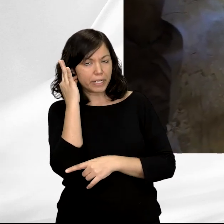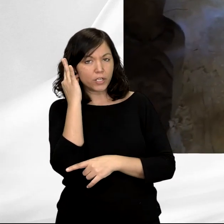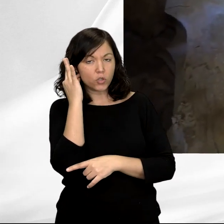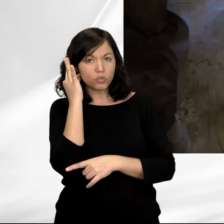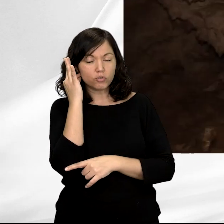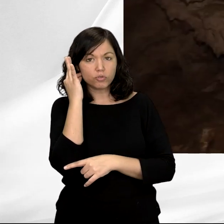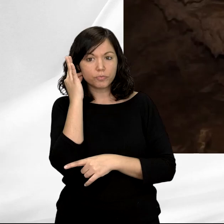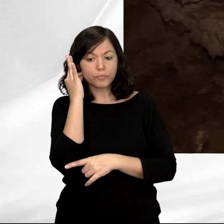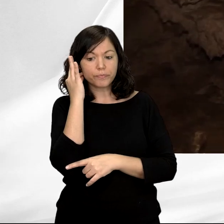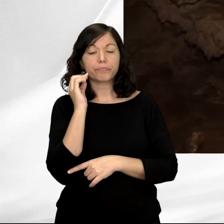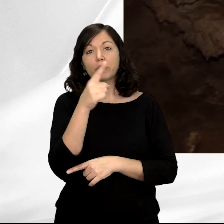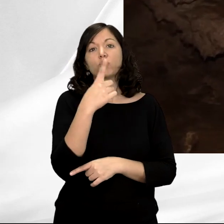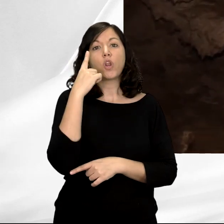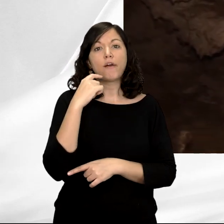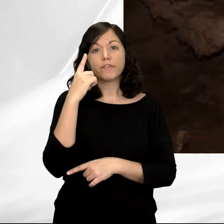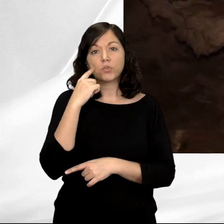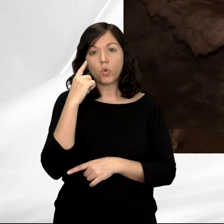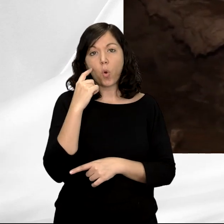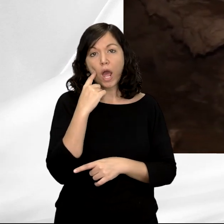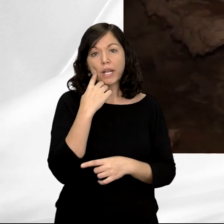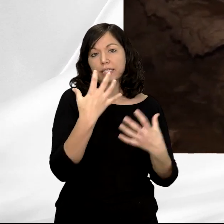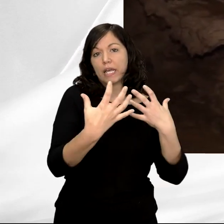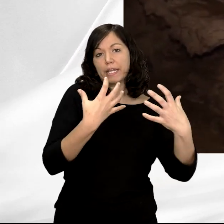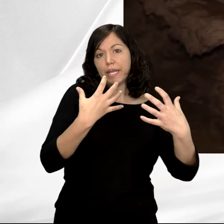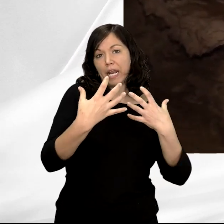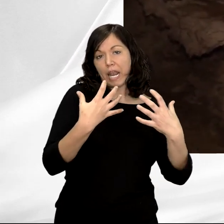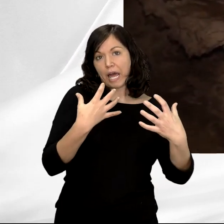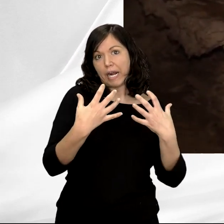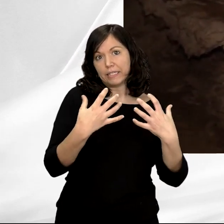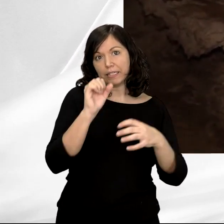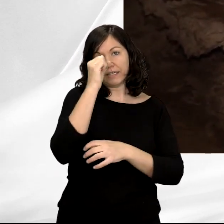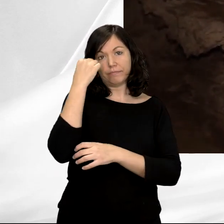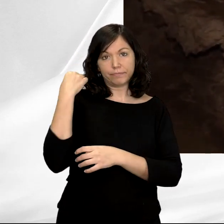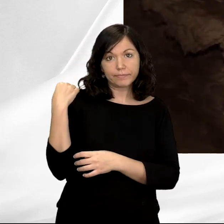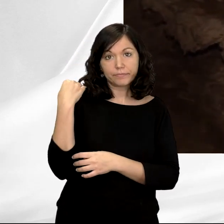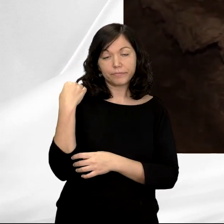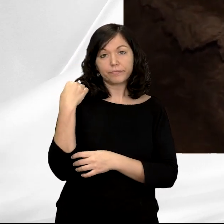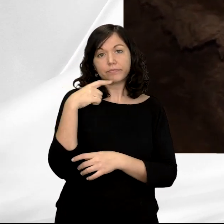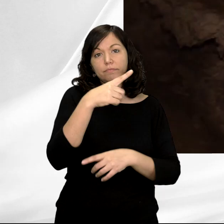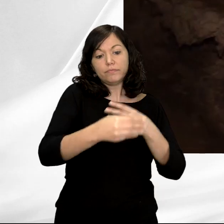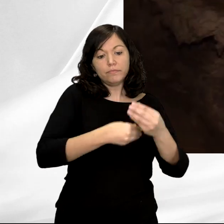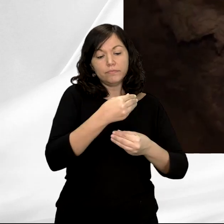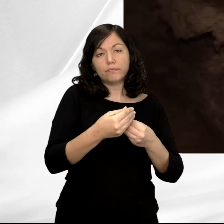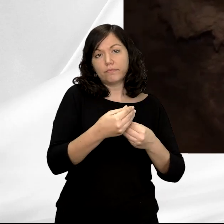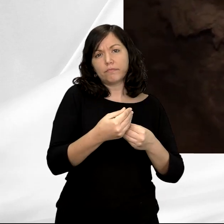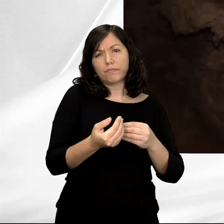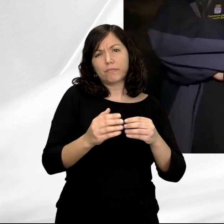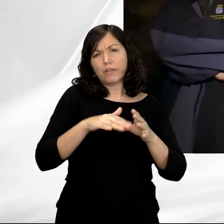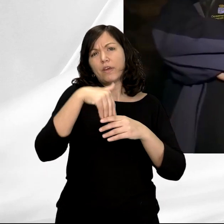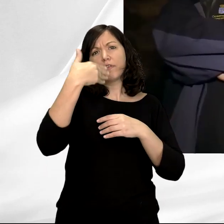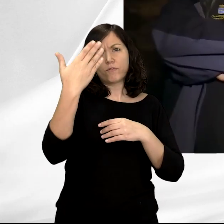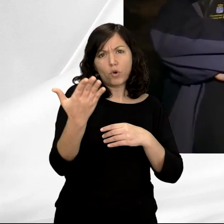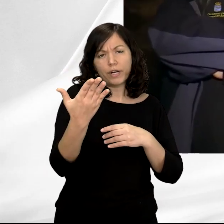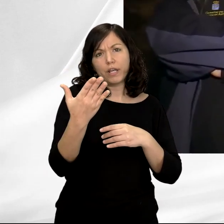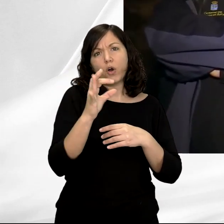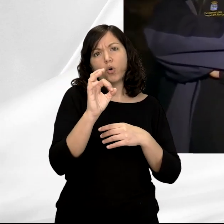bastante habituales en el arte paleolítico, se reproducen prácticamente idénticos en algunos abrigos exteriores de la zona